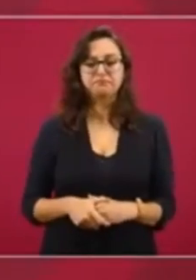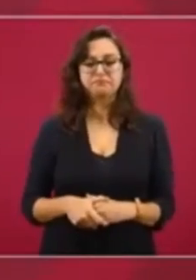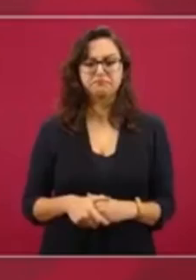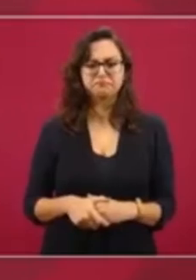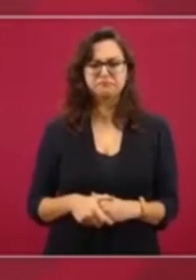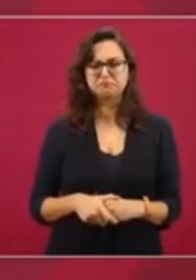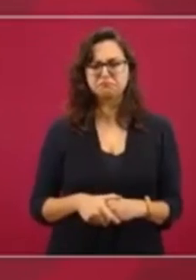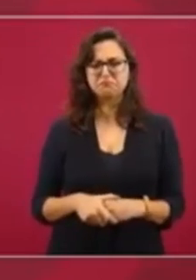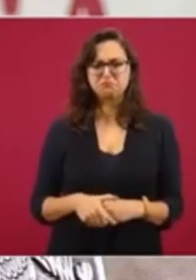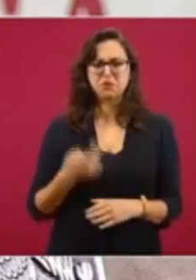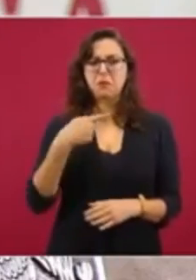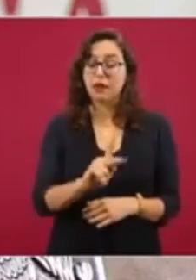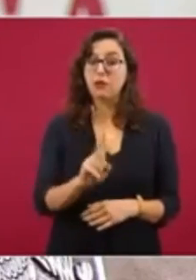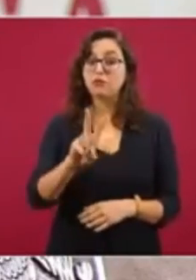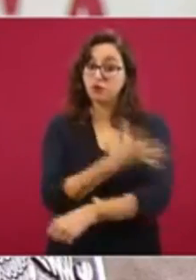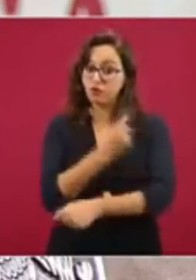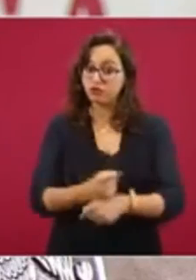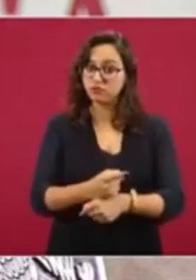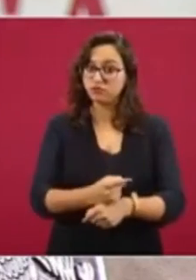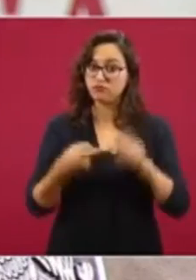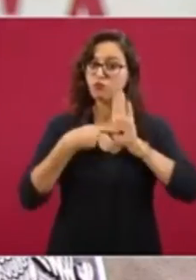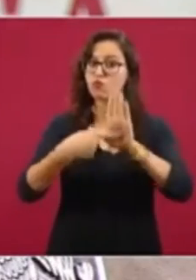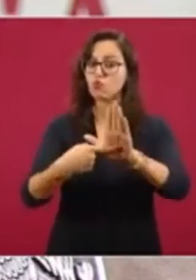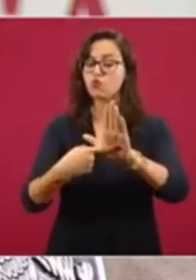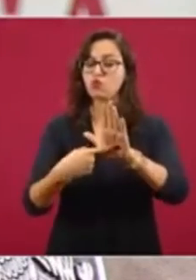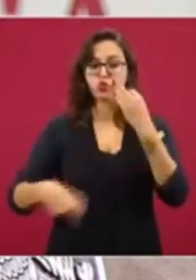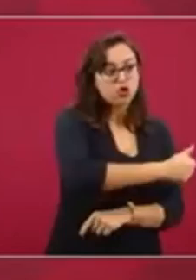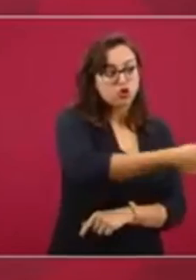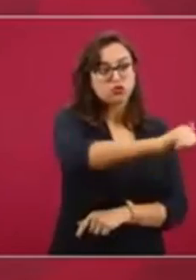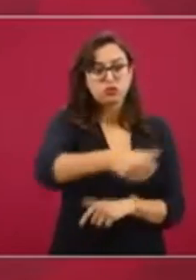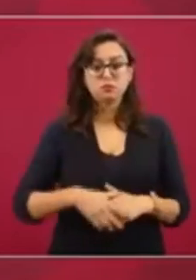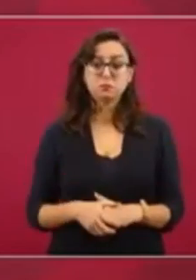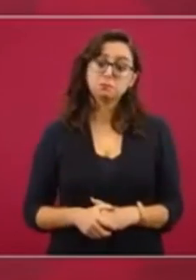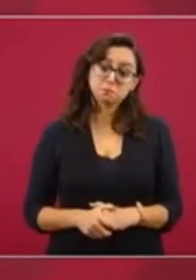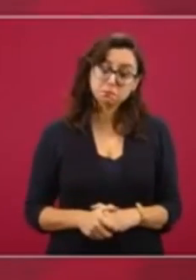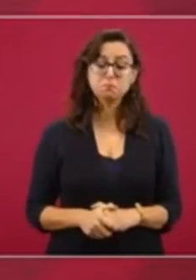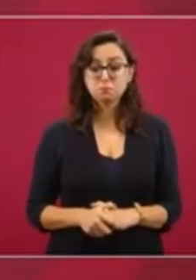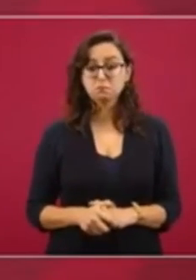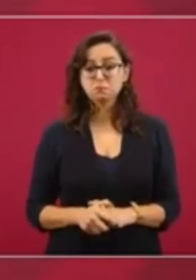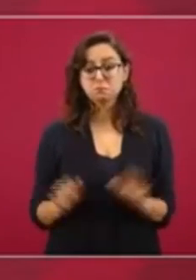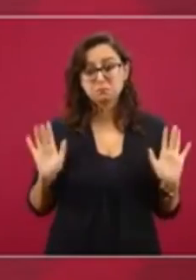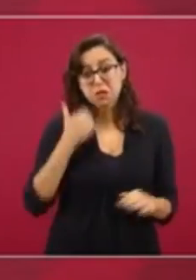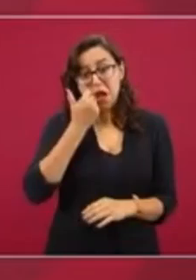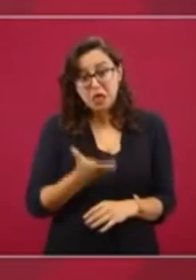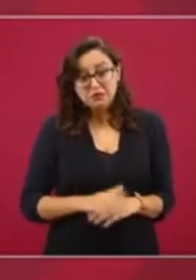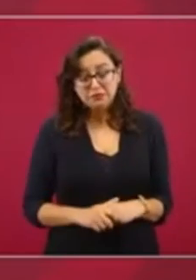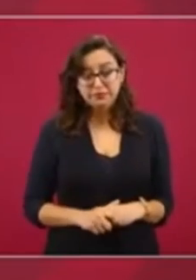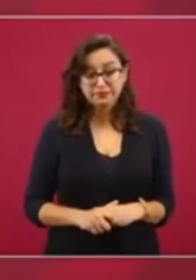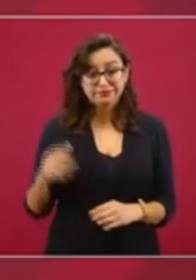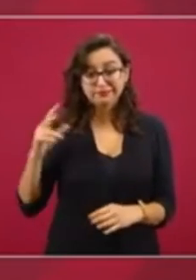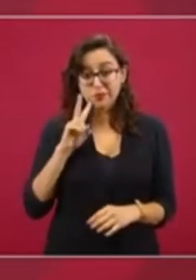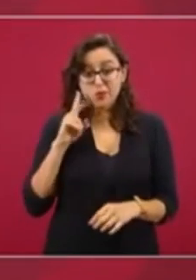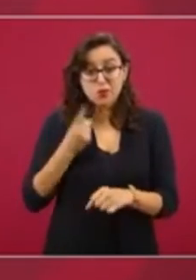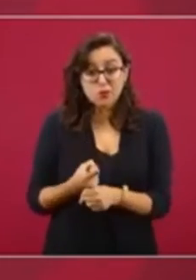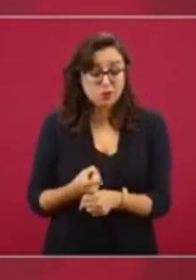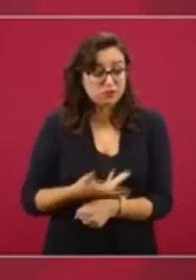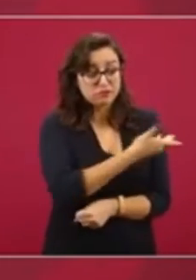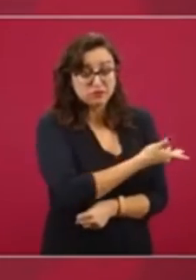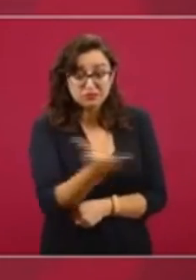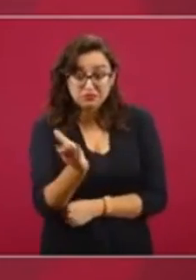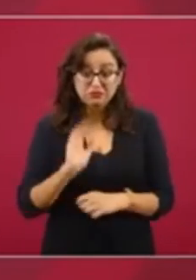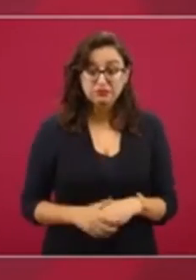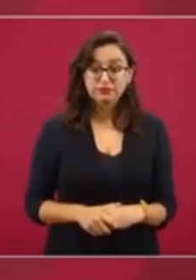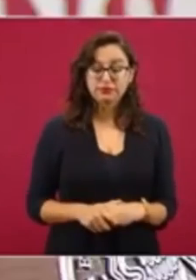Pero sí, que no se oculte nada, que no haya impunidad. Es voluntario, ¿no? No esperar